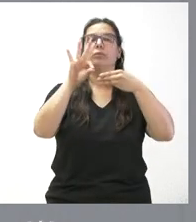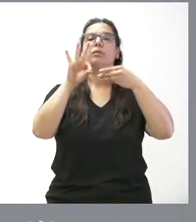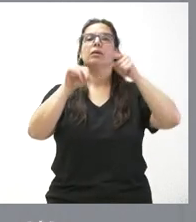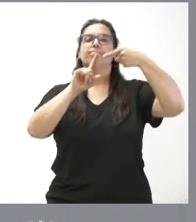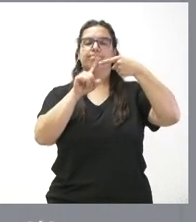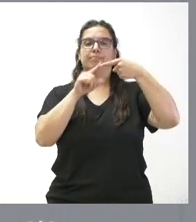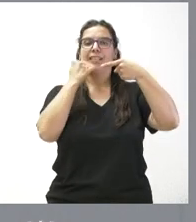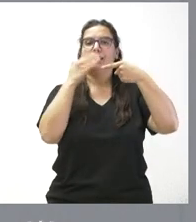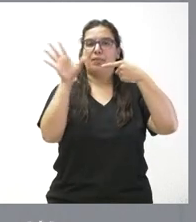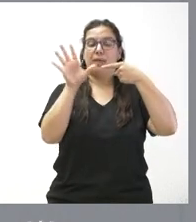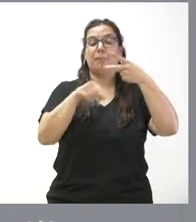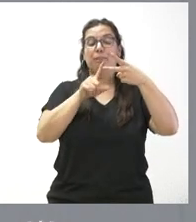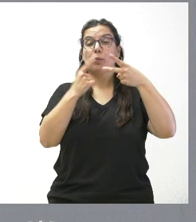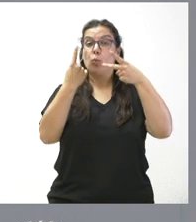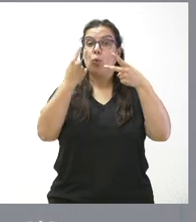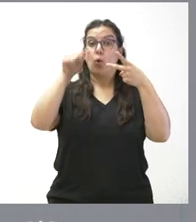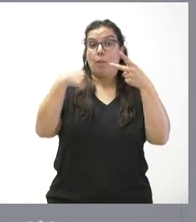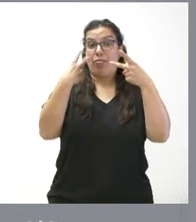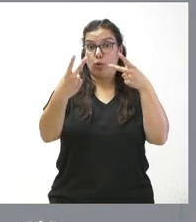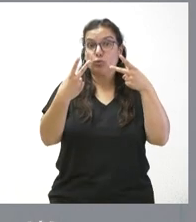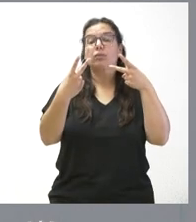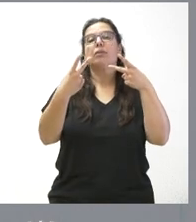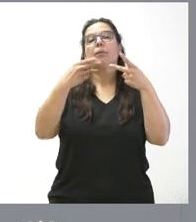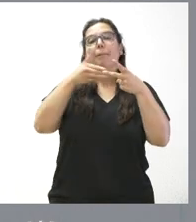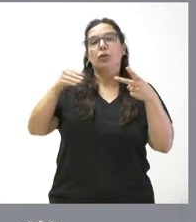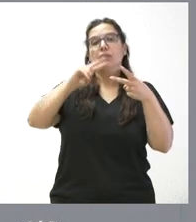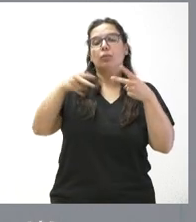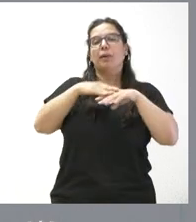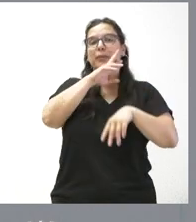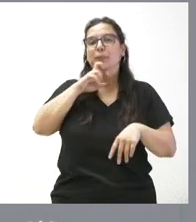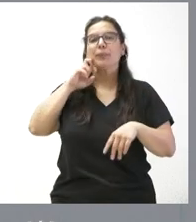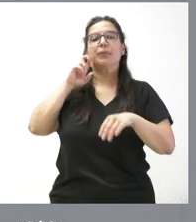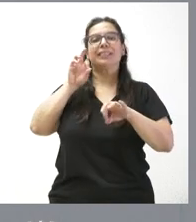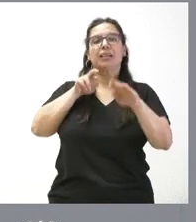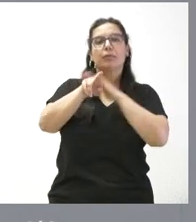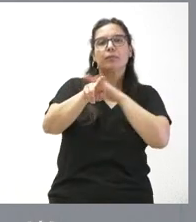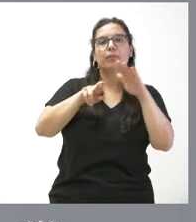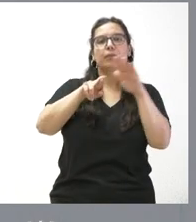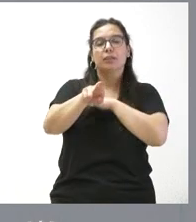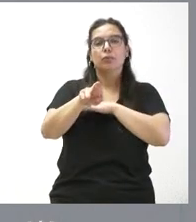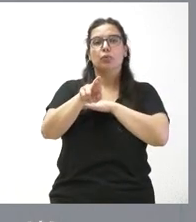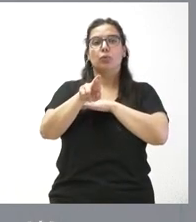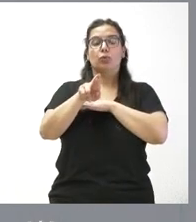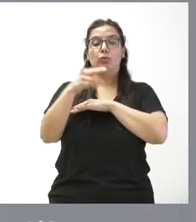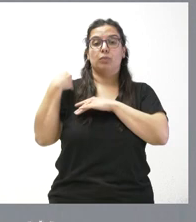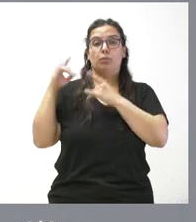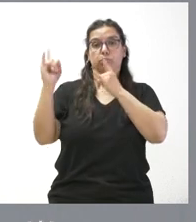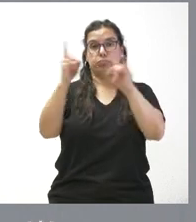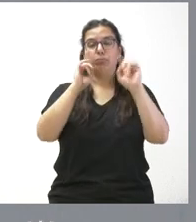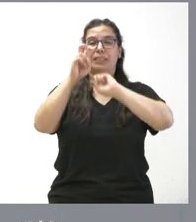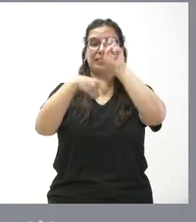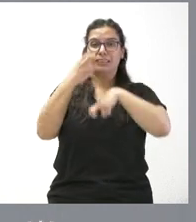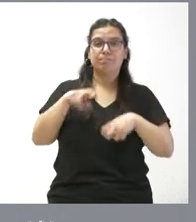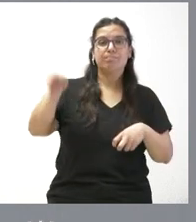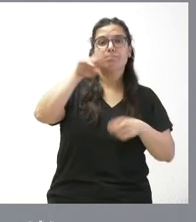Se destinan 1,2 millones para la conservación de los recursos genéticos destinados a la restauración de los